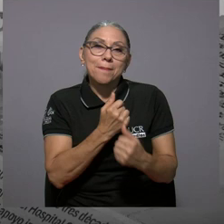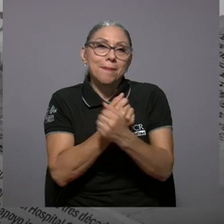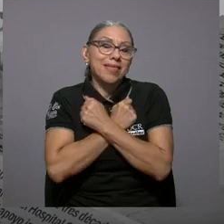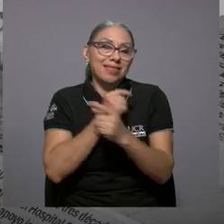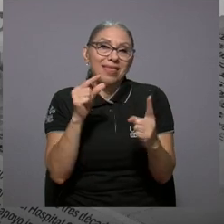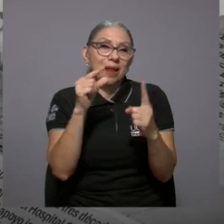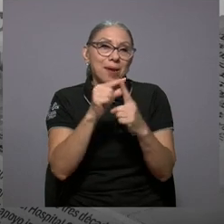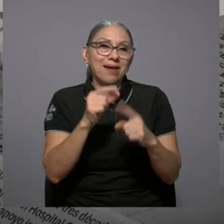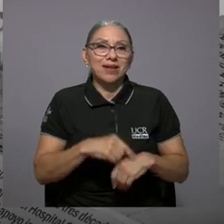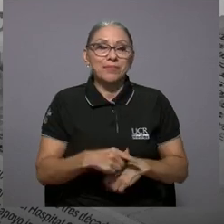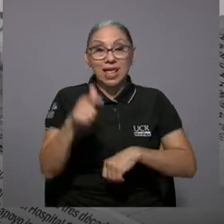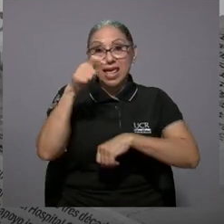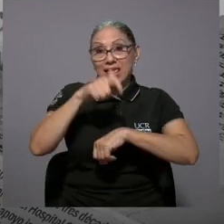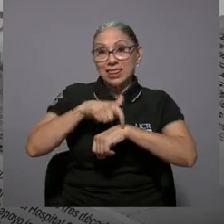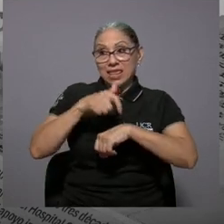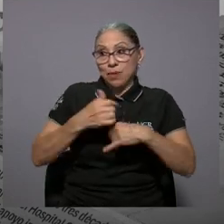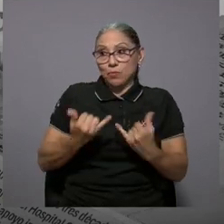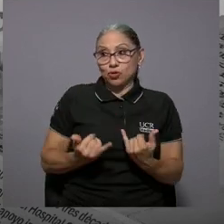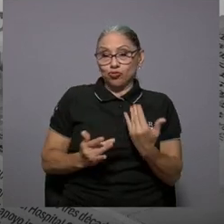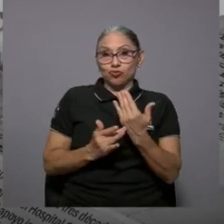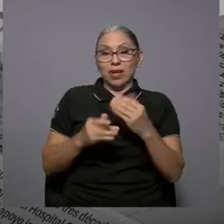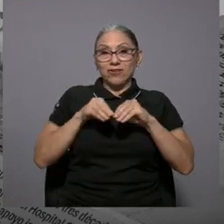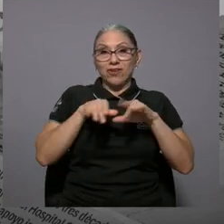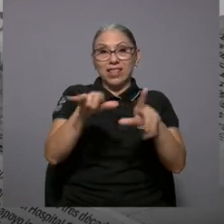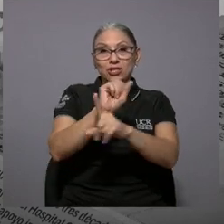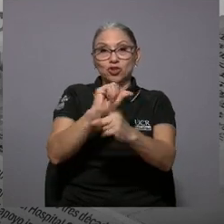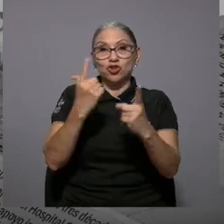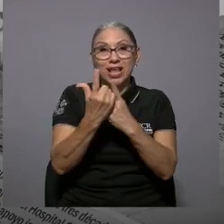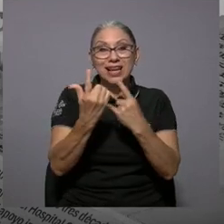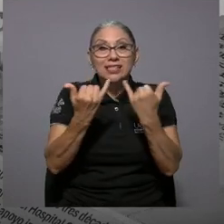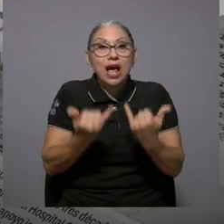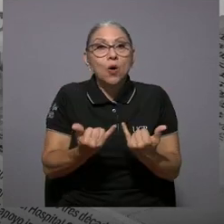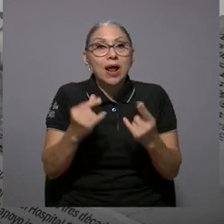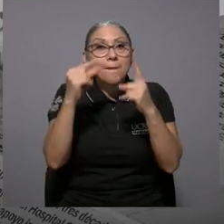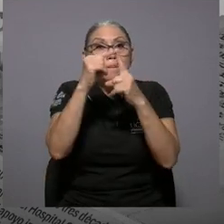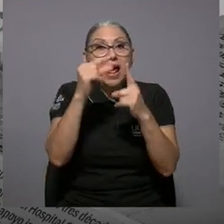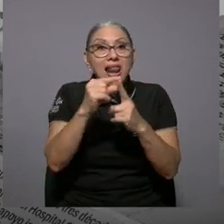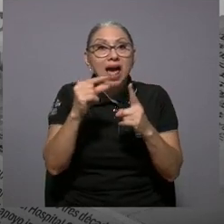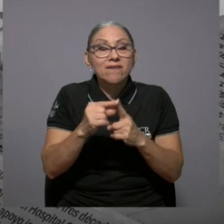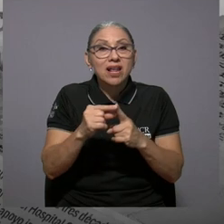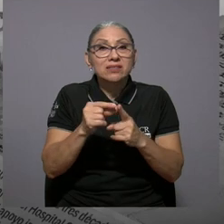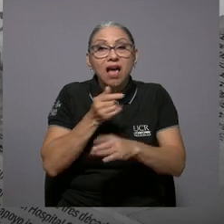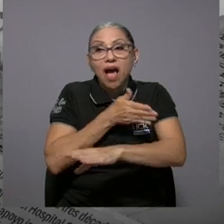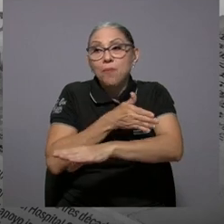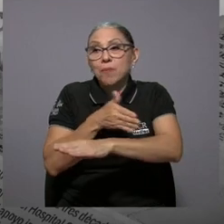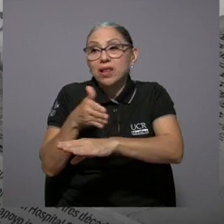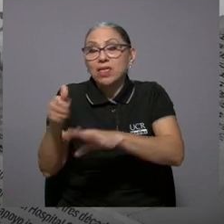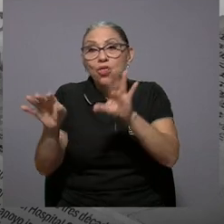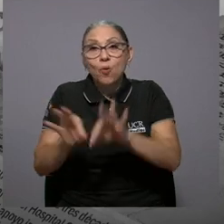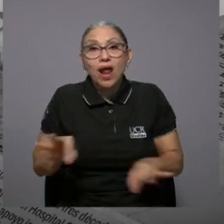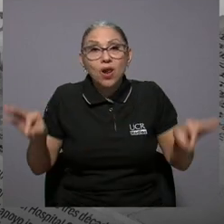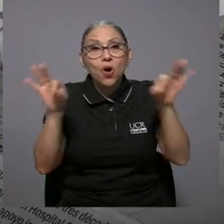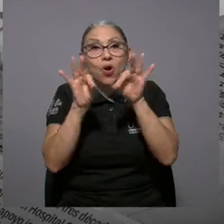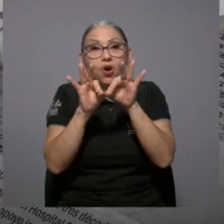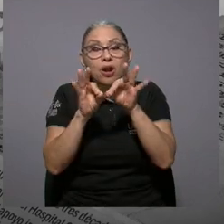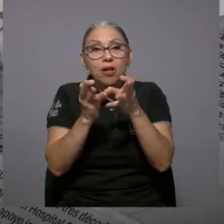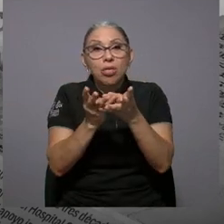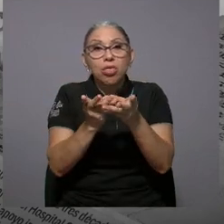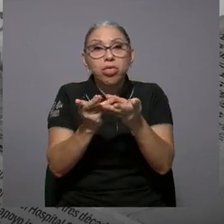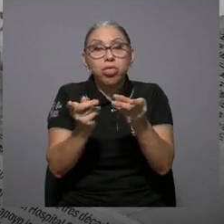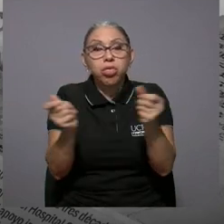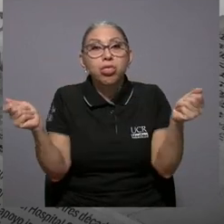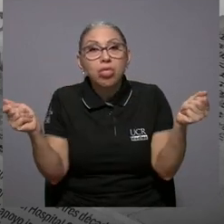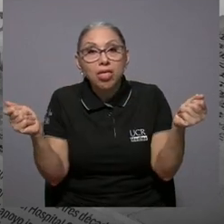como amante de la palabra en tiempos de redes sociales las palabras han perdido valor están